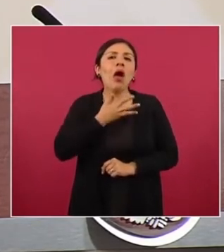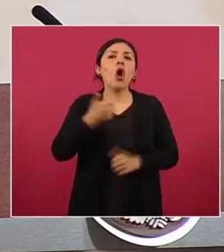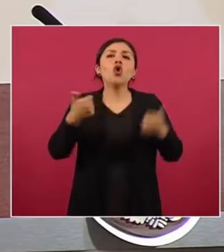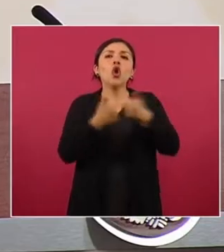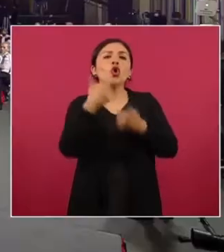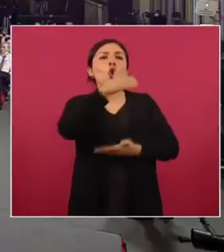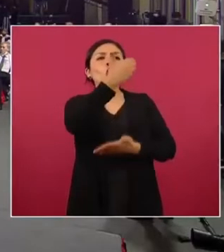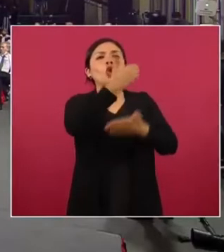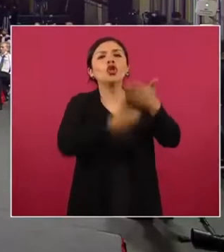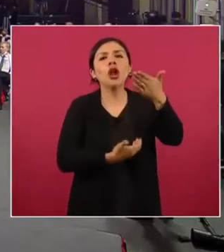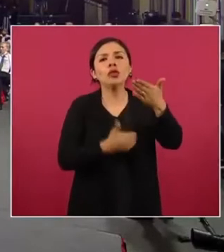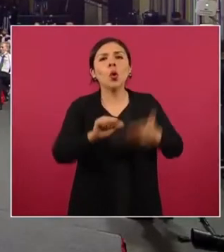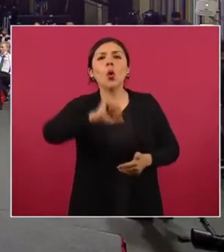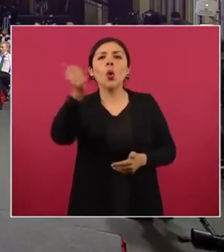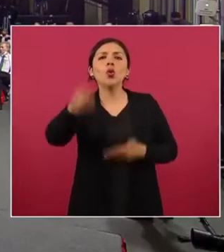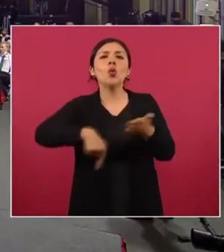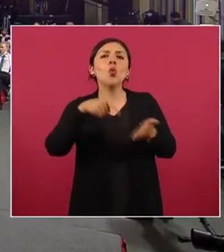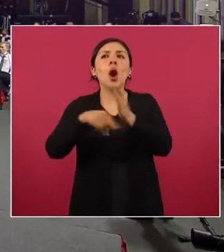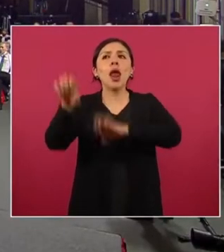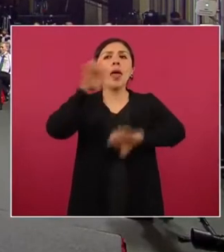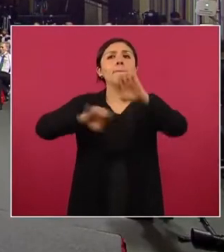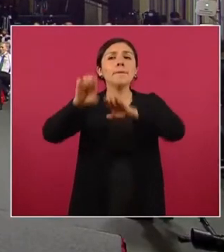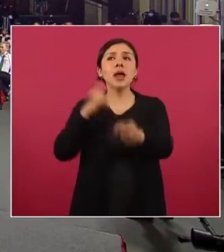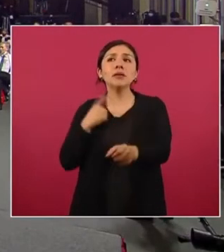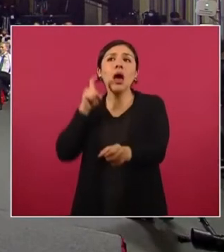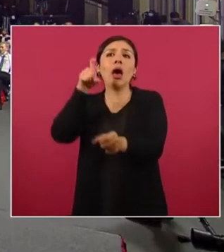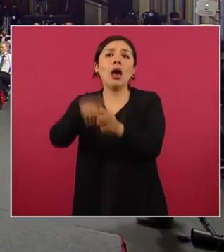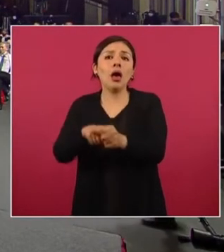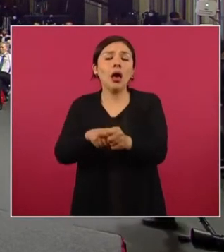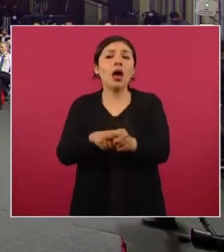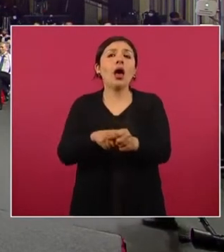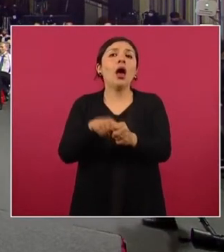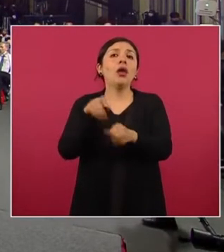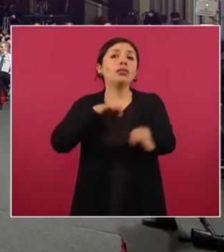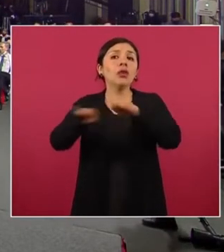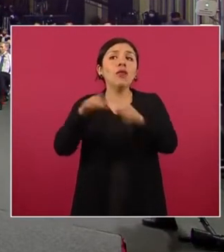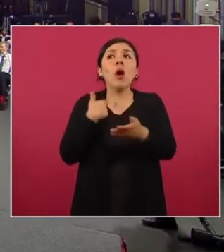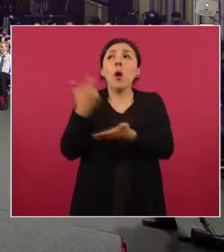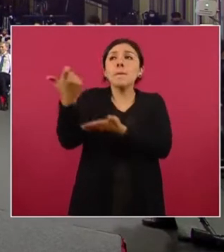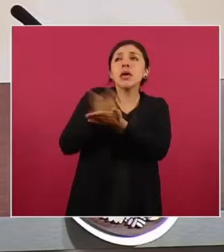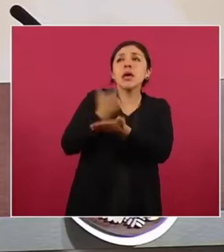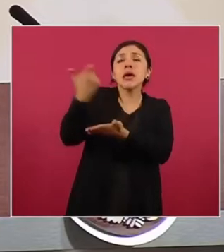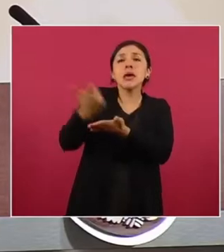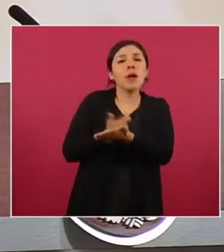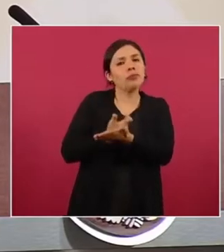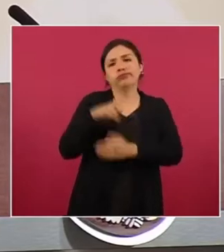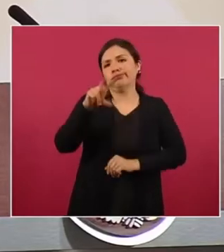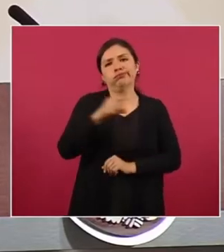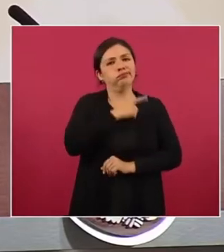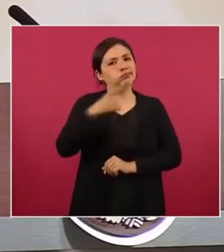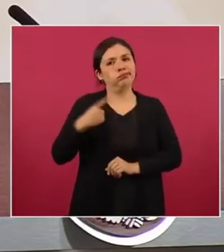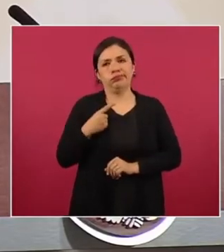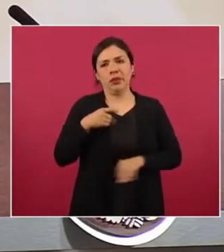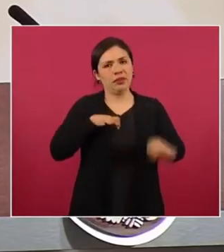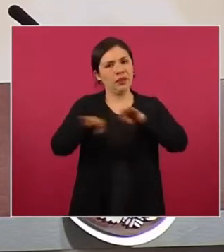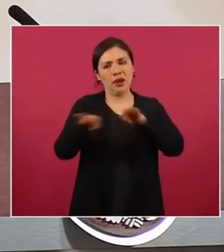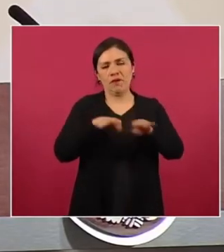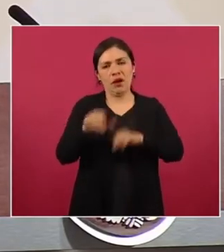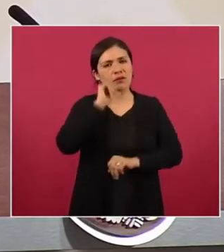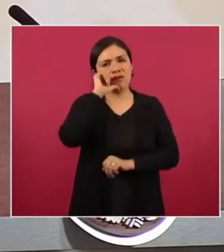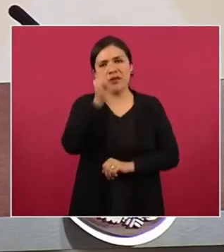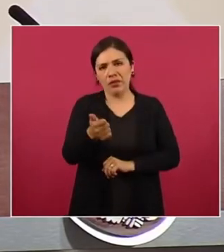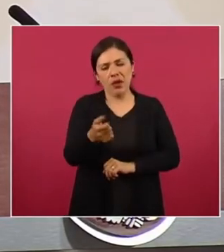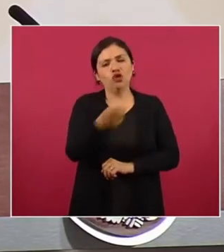contrato o ser parte de una empresa y de ser subordinados laborales en un periódico, en un medio, porque